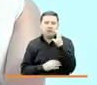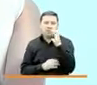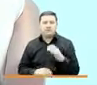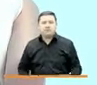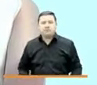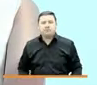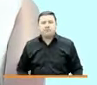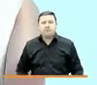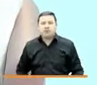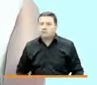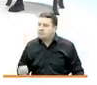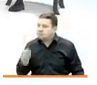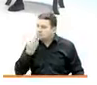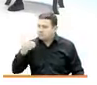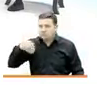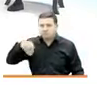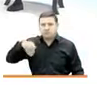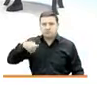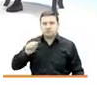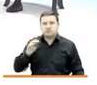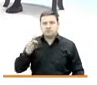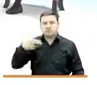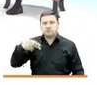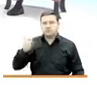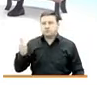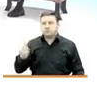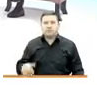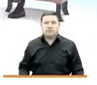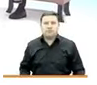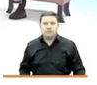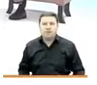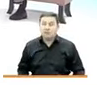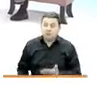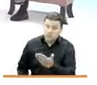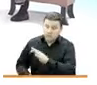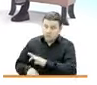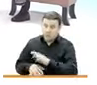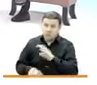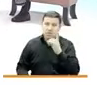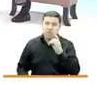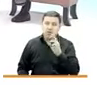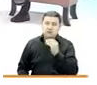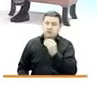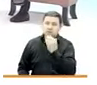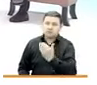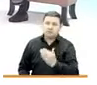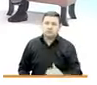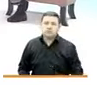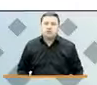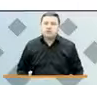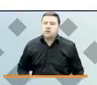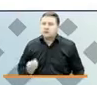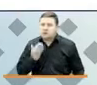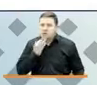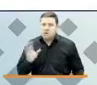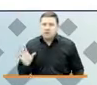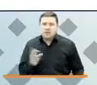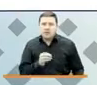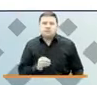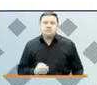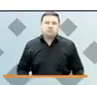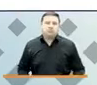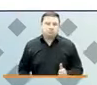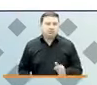Muchas gracias, Marta. A usted, doctor Darío, muchas gracias. Bueno, muchas gracias a todos por hacernos